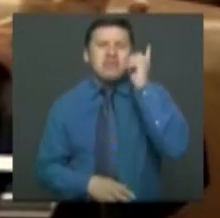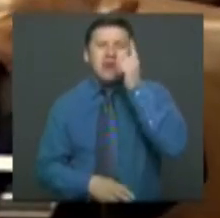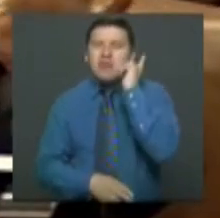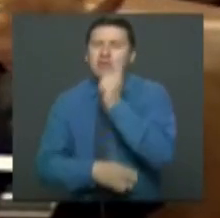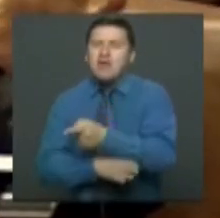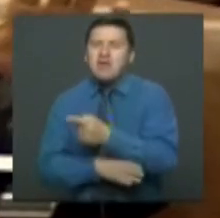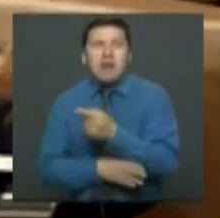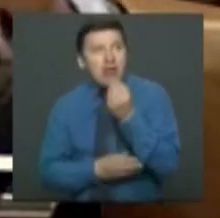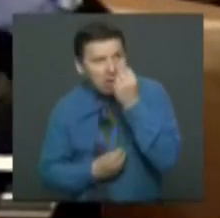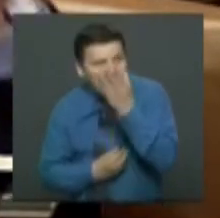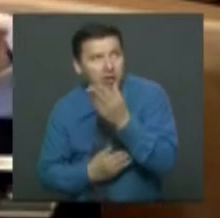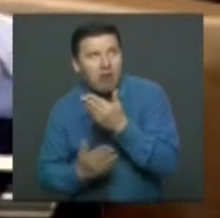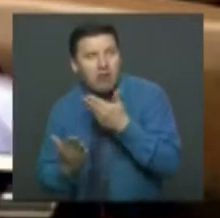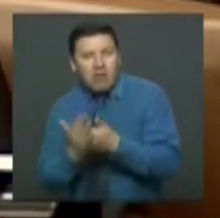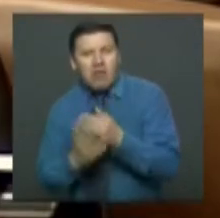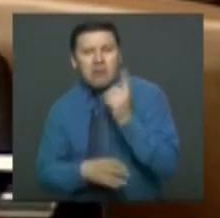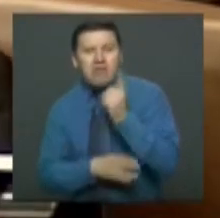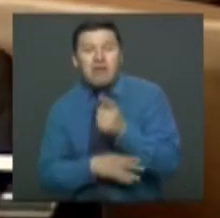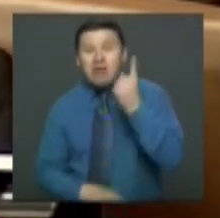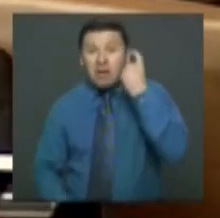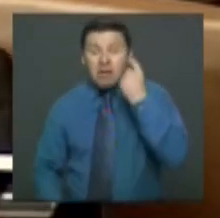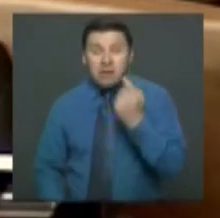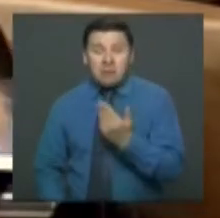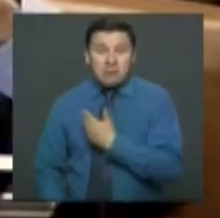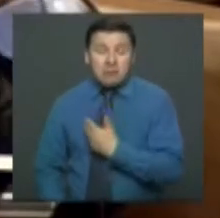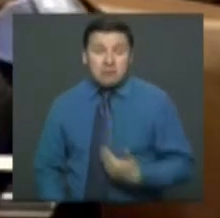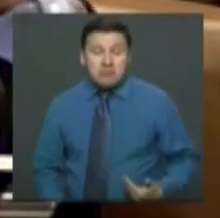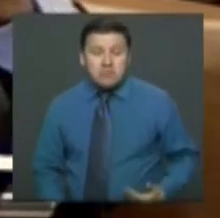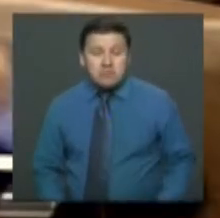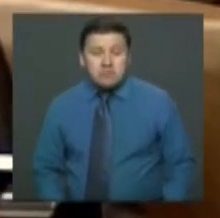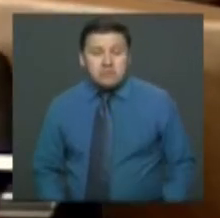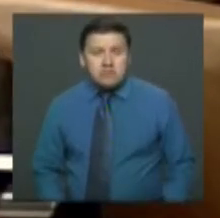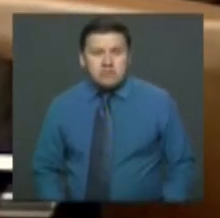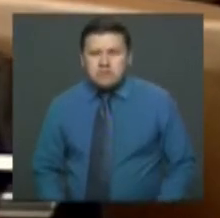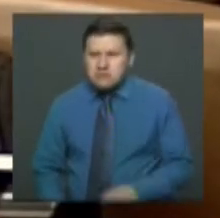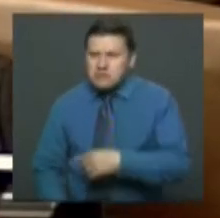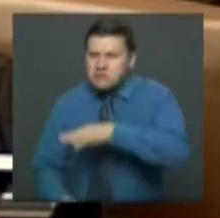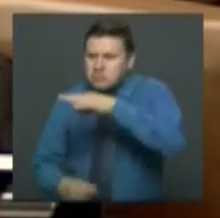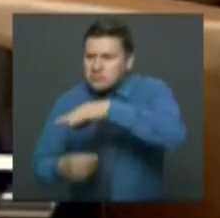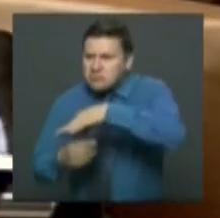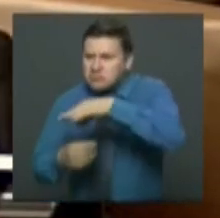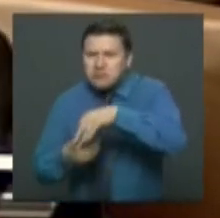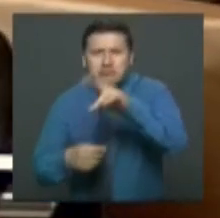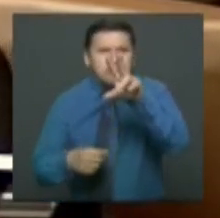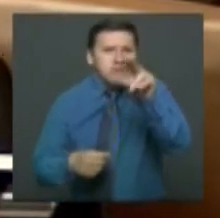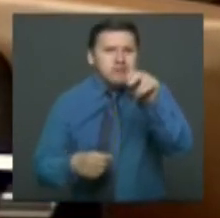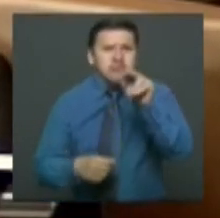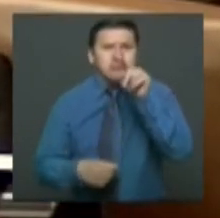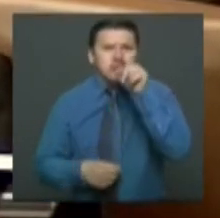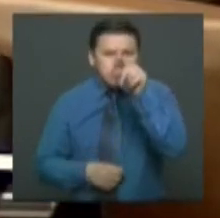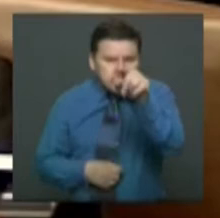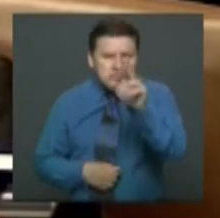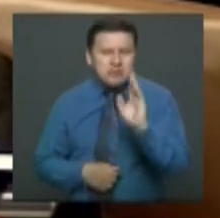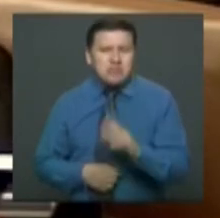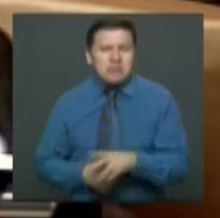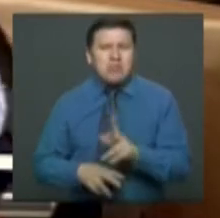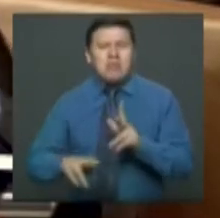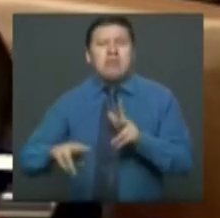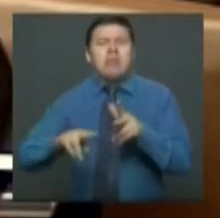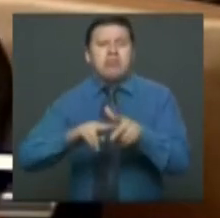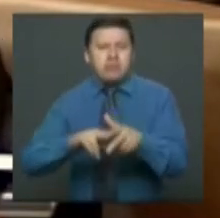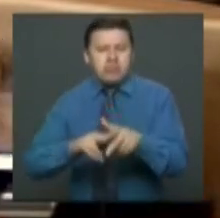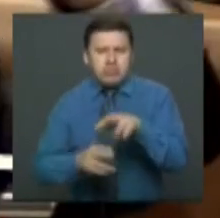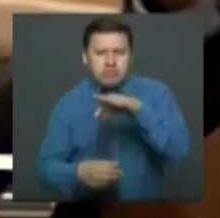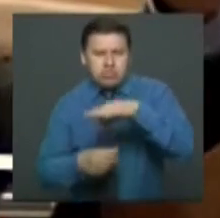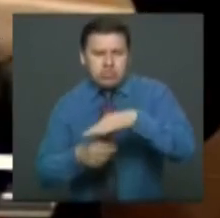dice. Ayer, señor presidente, en medio de la votación de los impedimentos, usted suspendió la